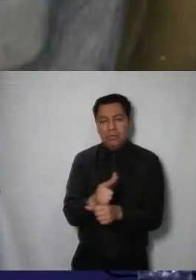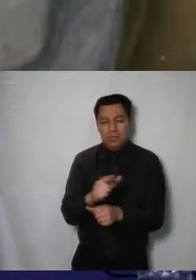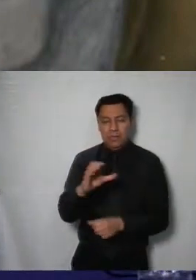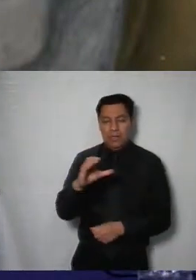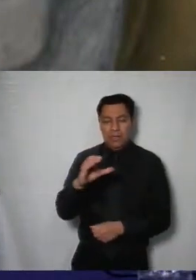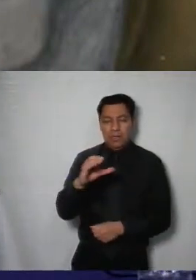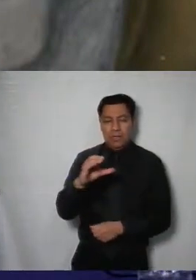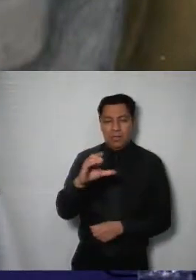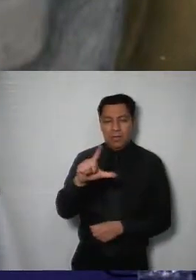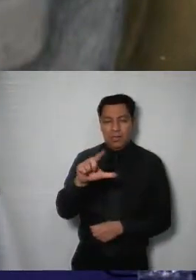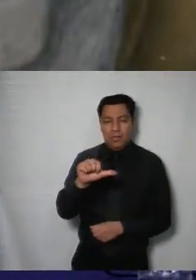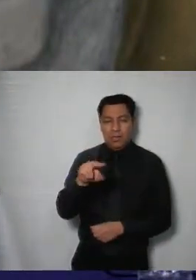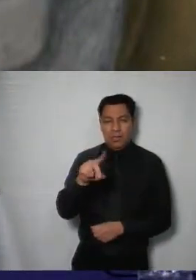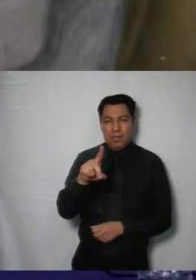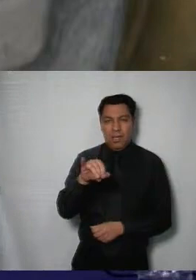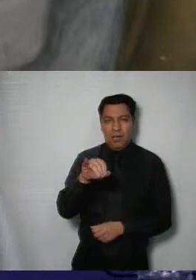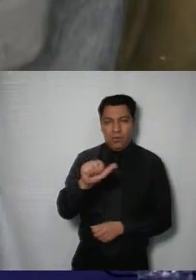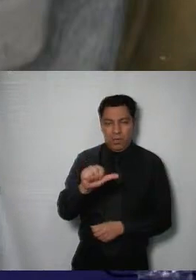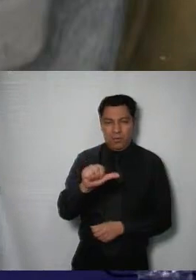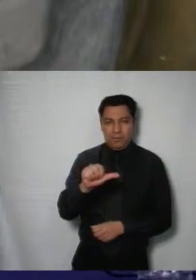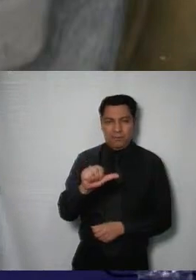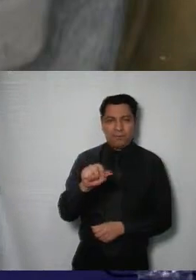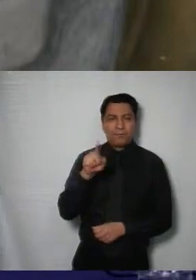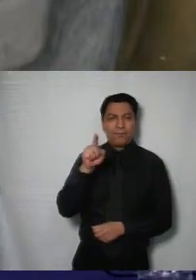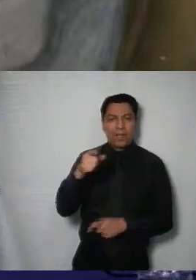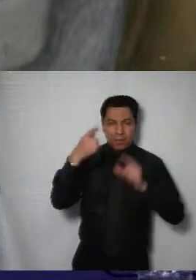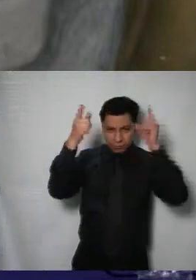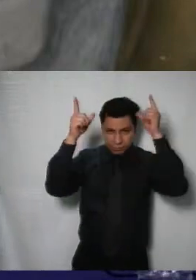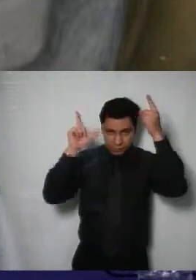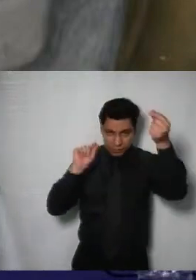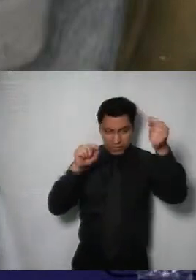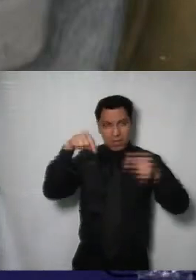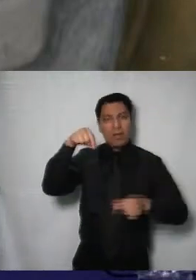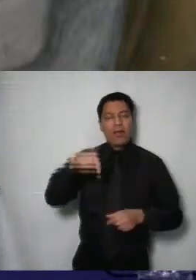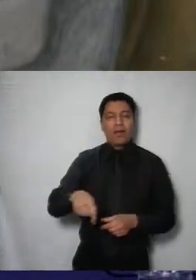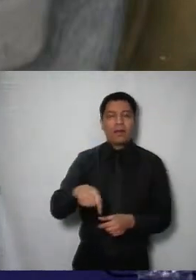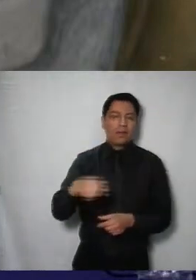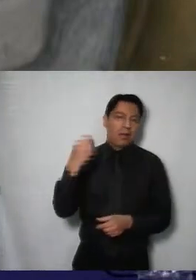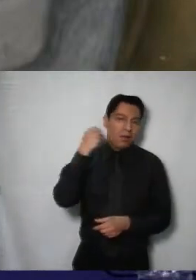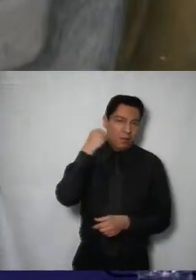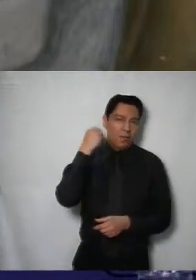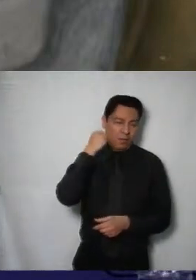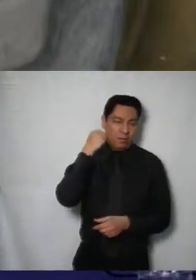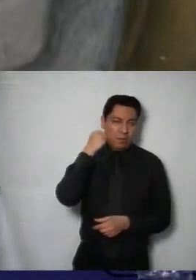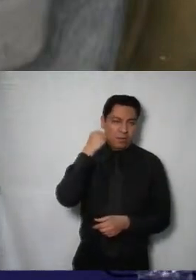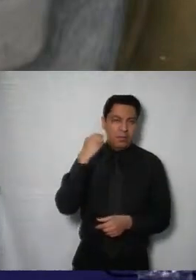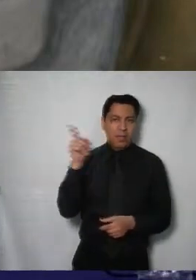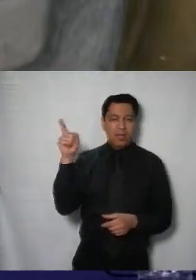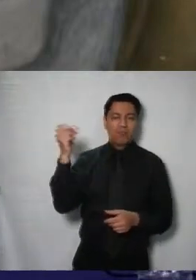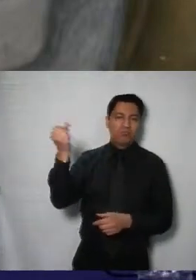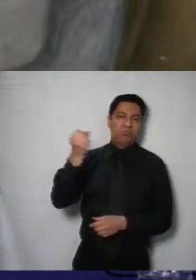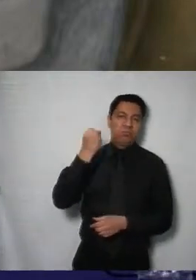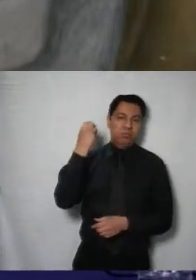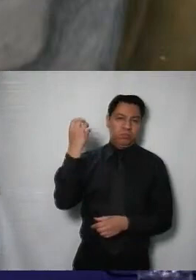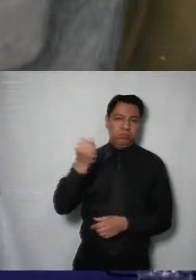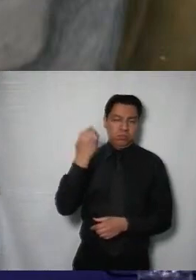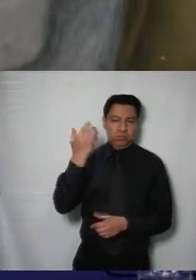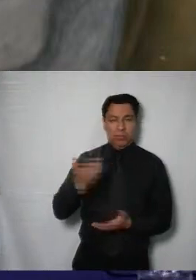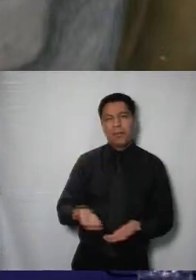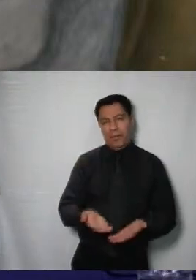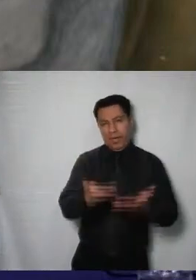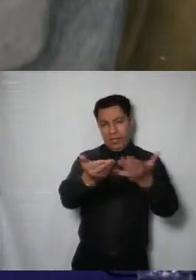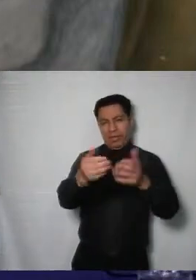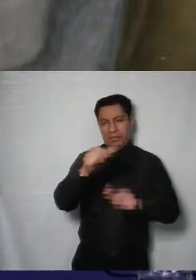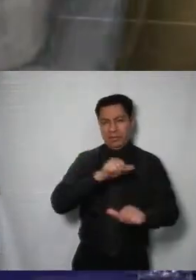licenciada Claudia Miranda González quien es egresada de esta facultad de derecho de la UNAM y va a llevar a cabo la exposición de este recurso de